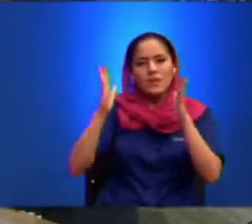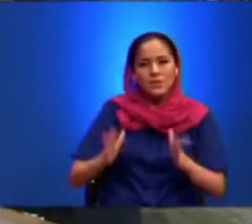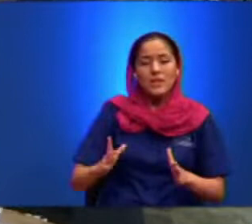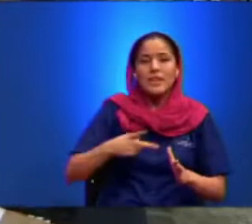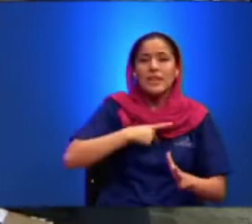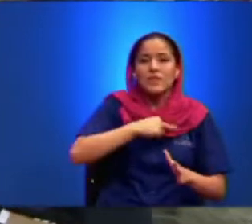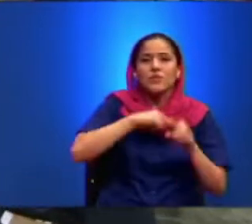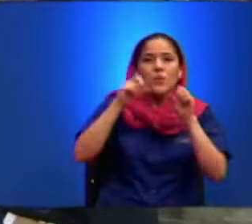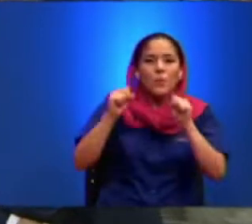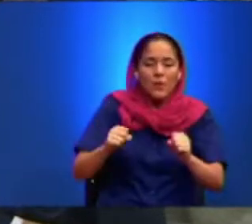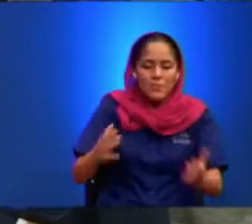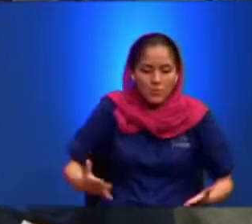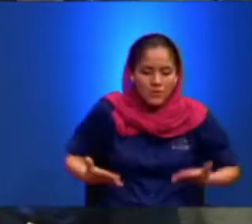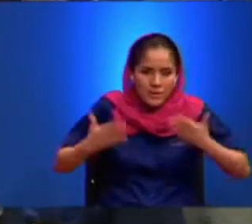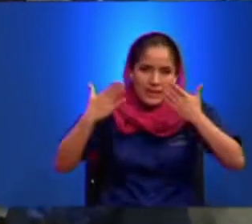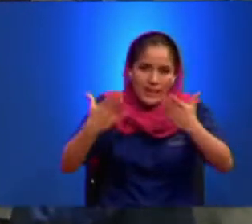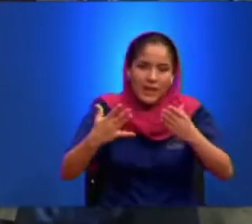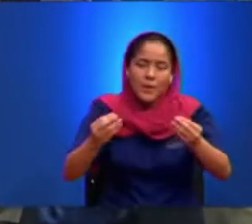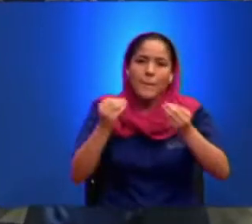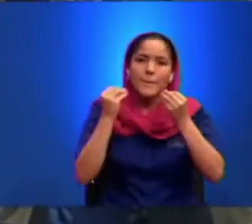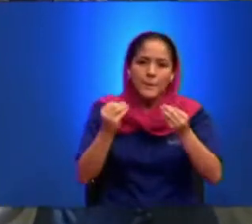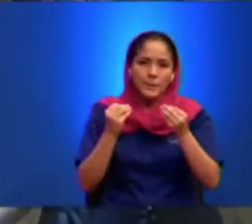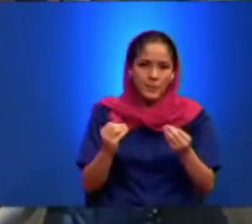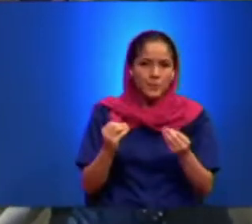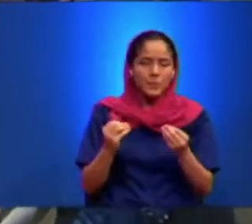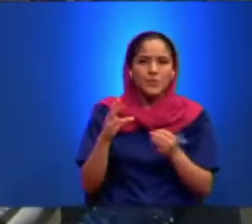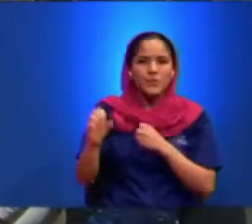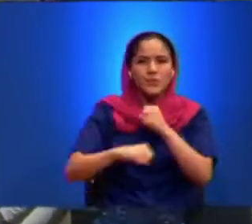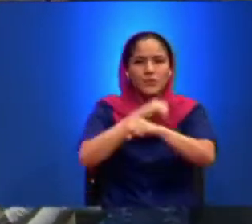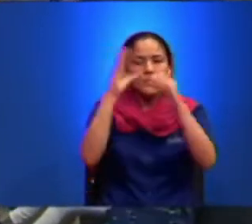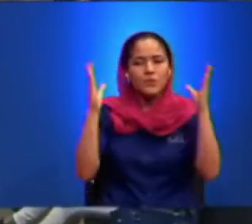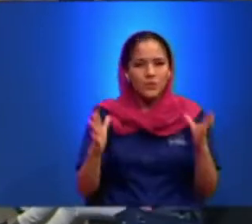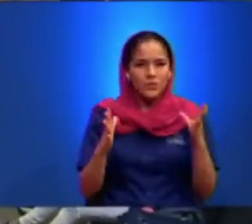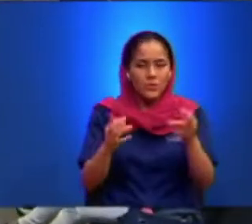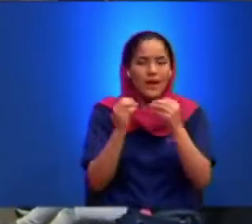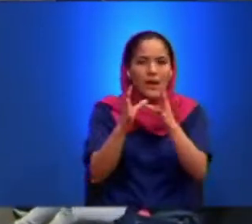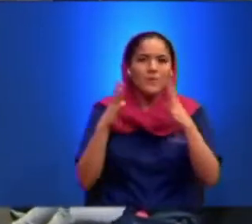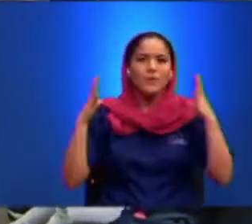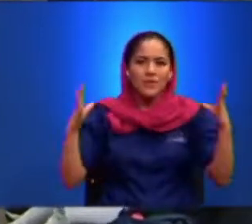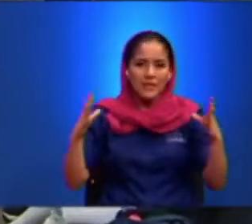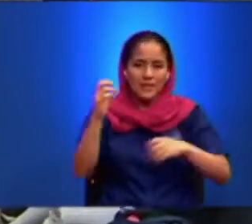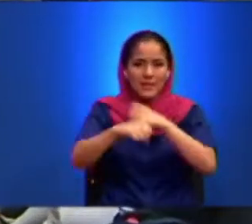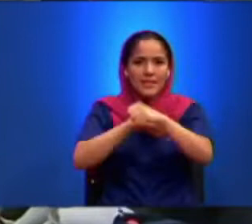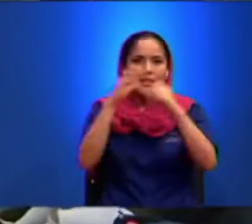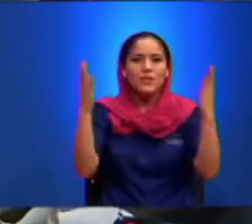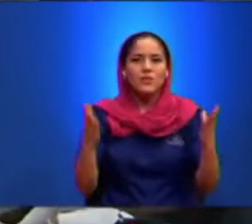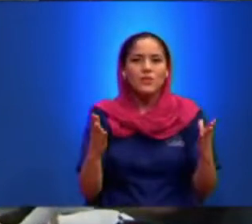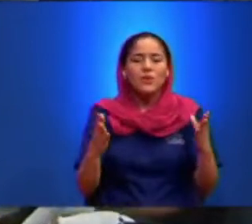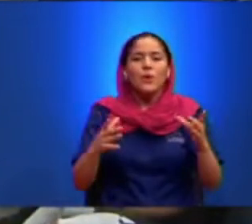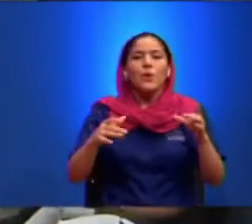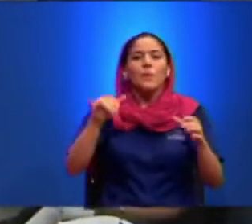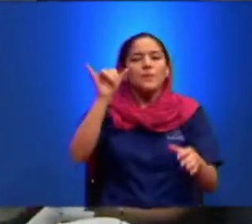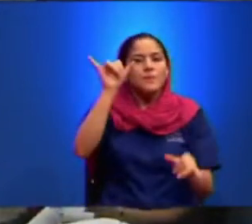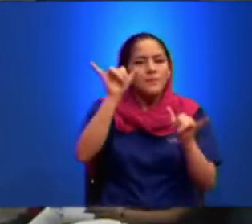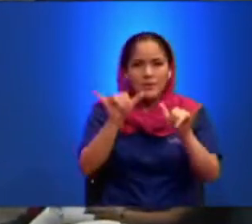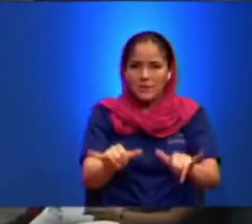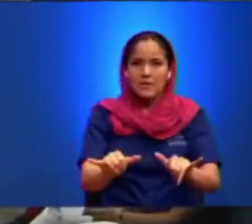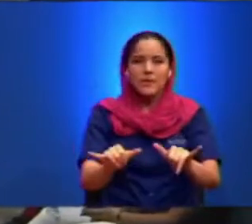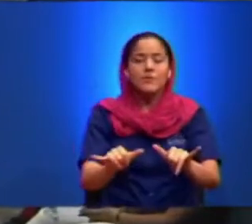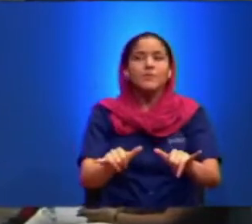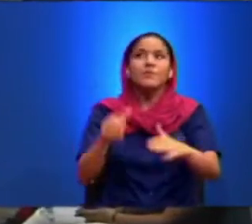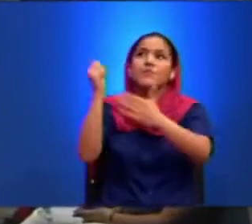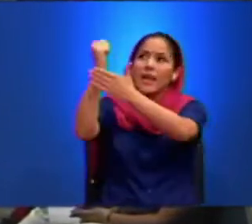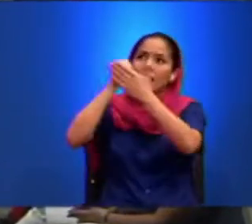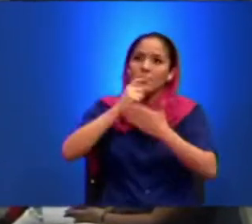nosotros podamos dar mucho fruto Abundante fruto y que ese fruto permanezca Ayúdanos Señor para que tu